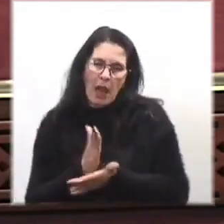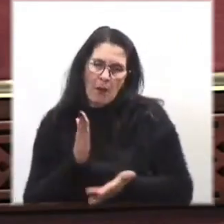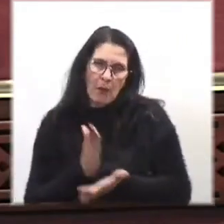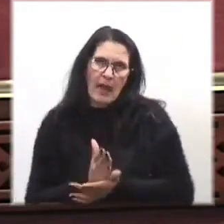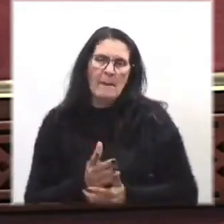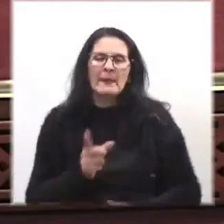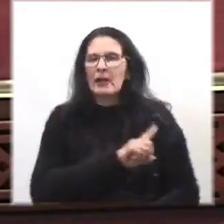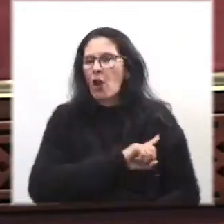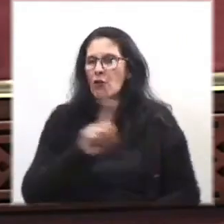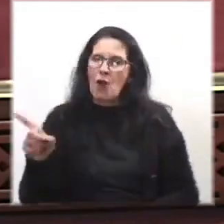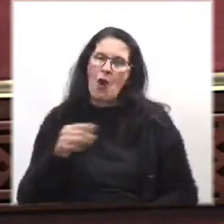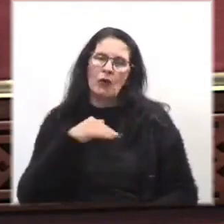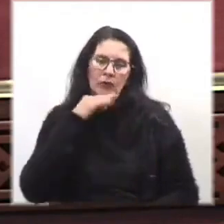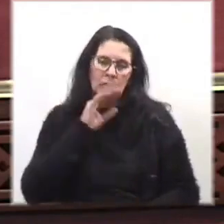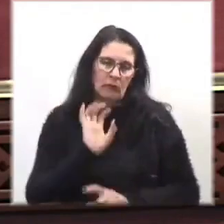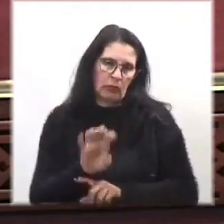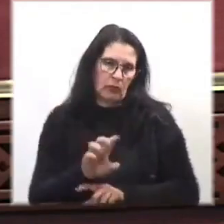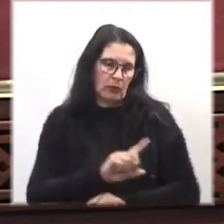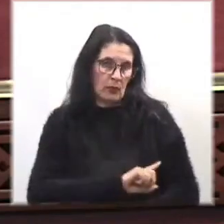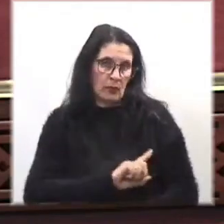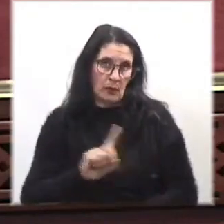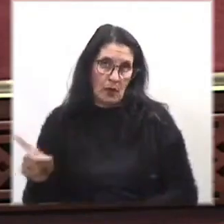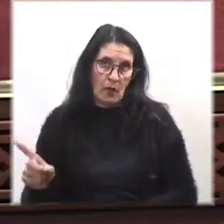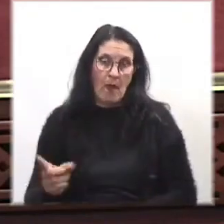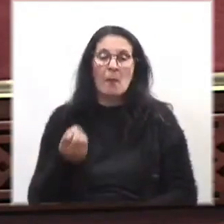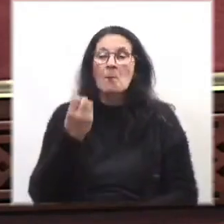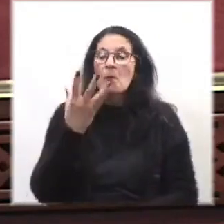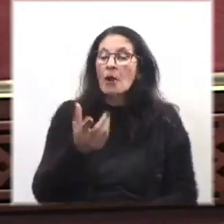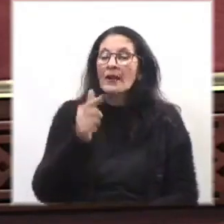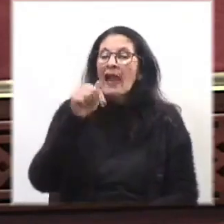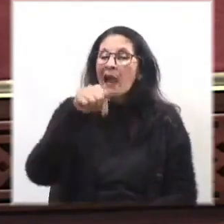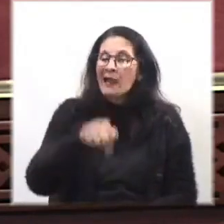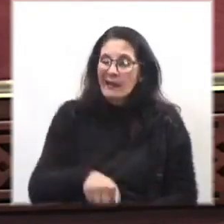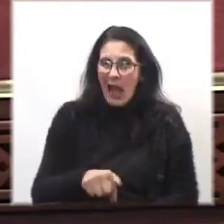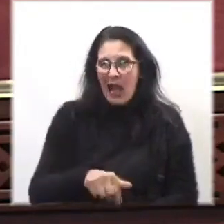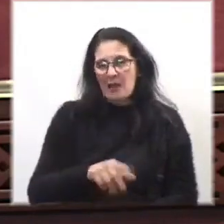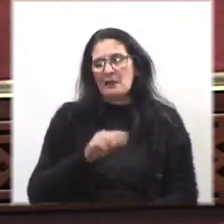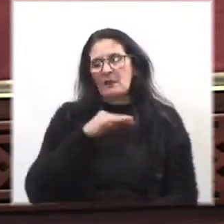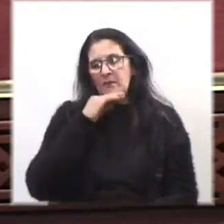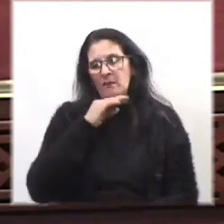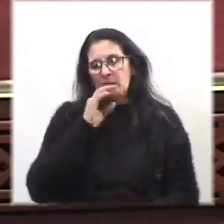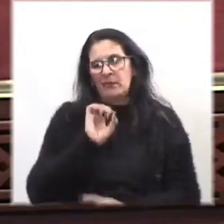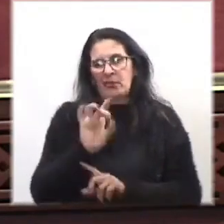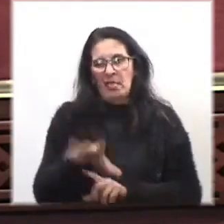pero no hipócrita. Porque acá lo que sobra es hipocresía.